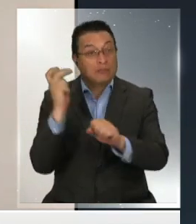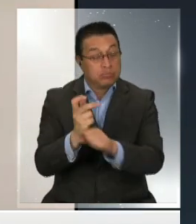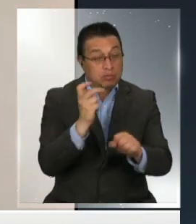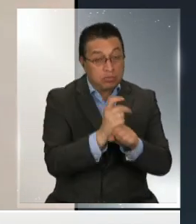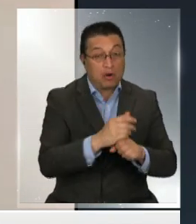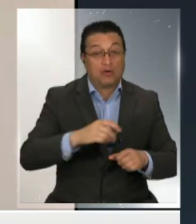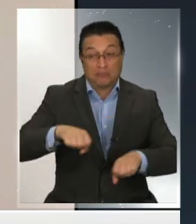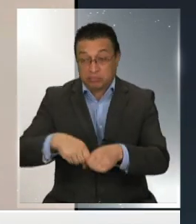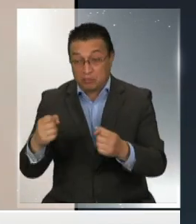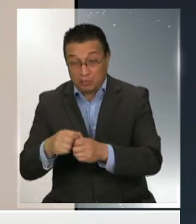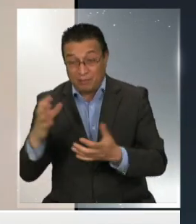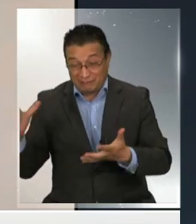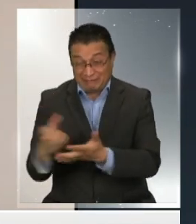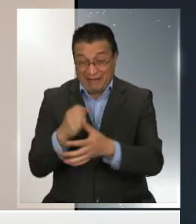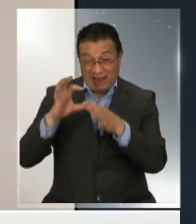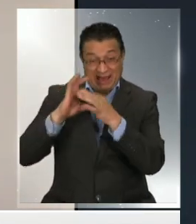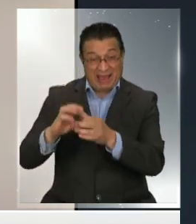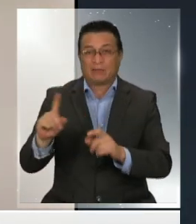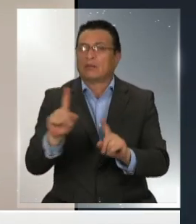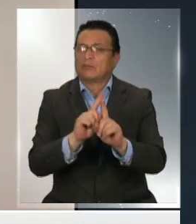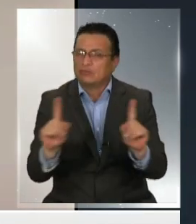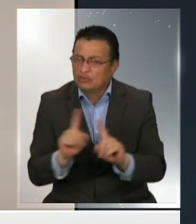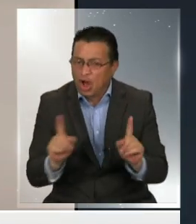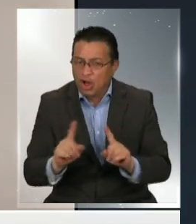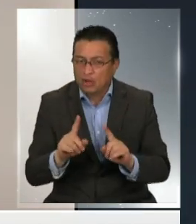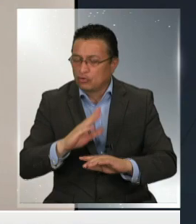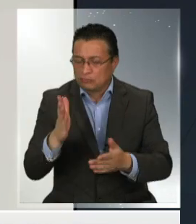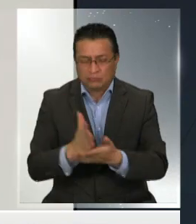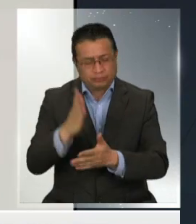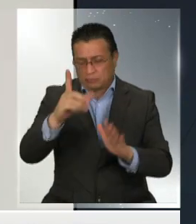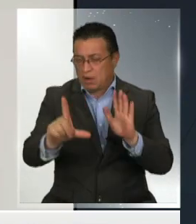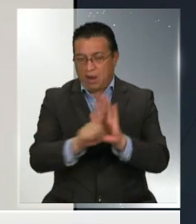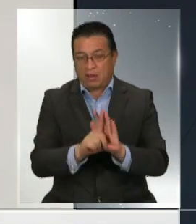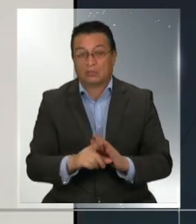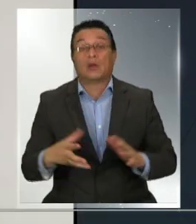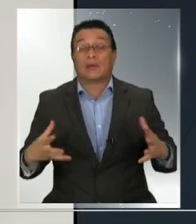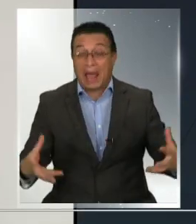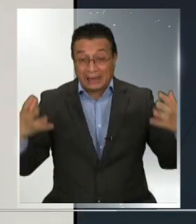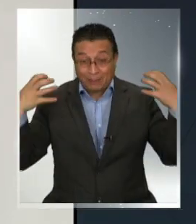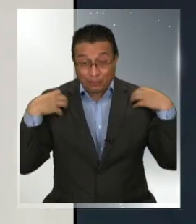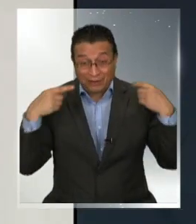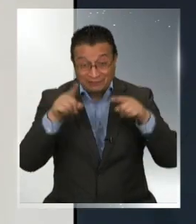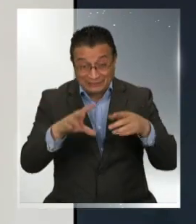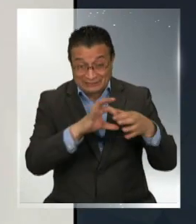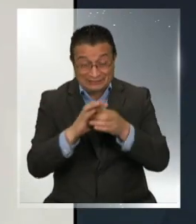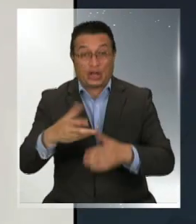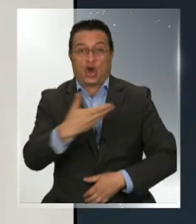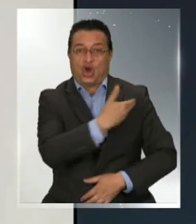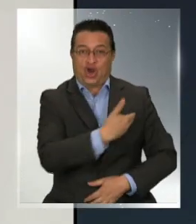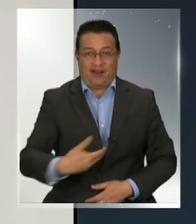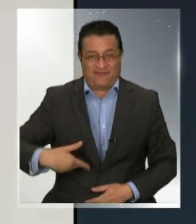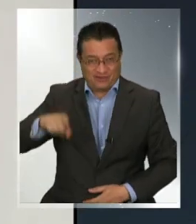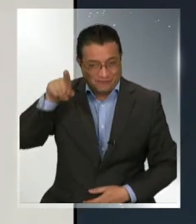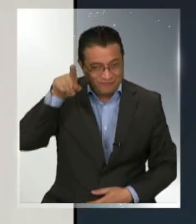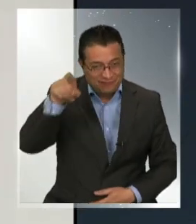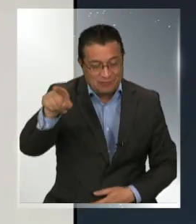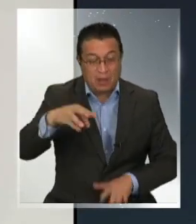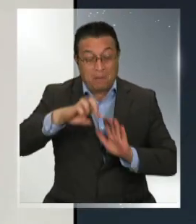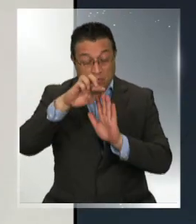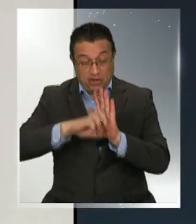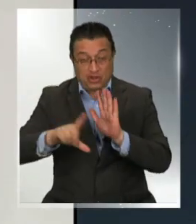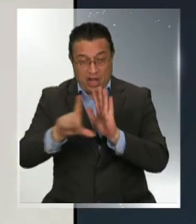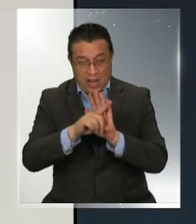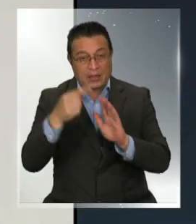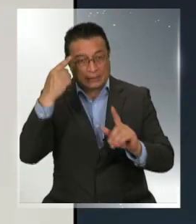destruyendo se puede conseguir algo, les decimos que no. Todo el rigor de la ley. El responsable de esto es el gobierno. Nuestro proyecto de ley persigue